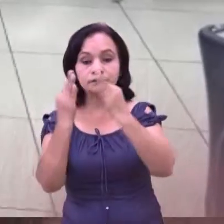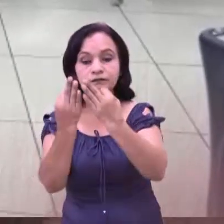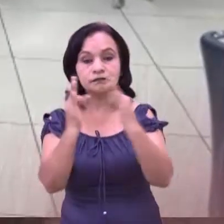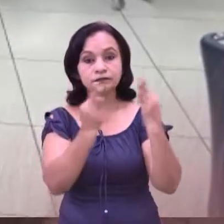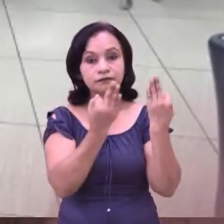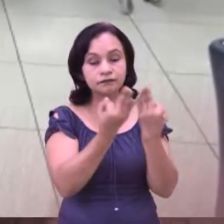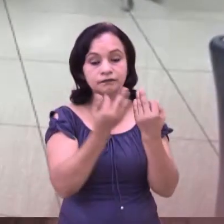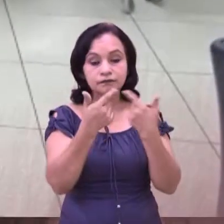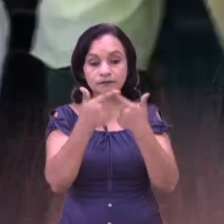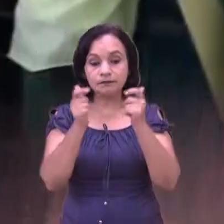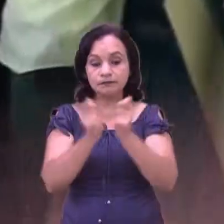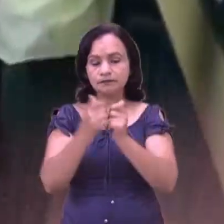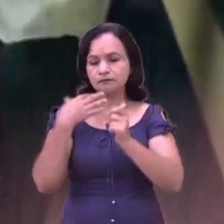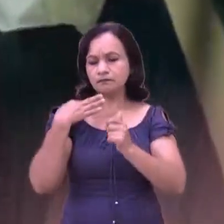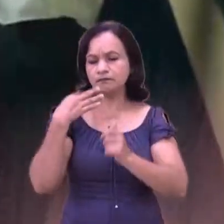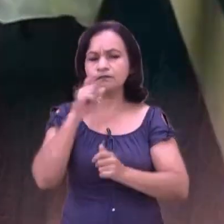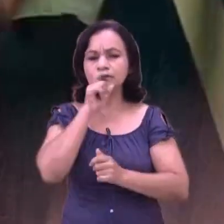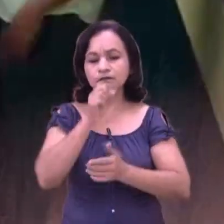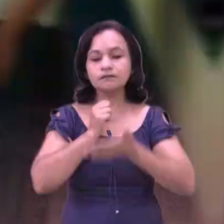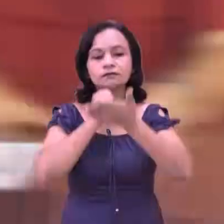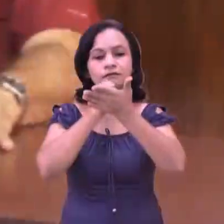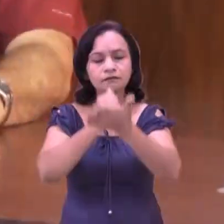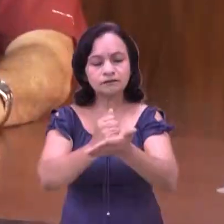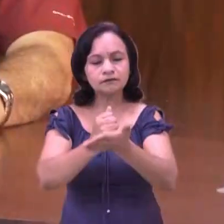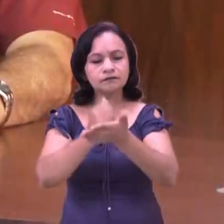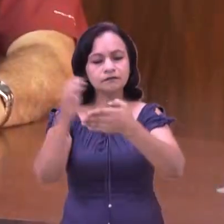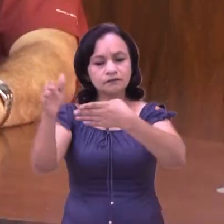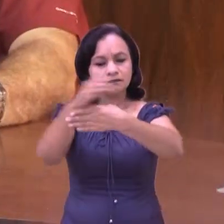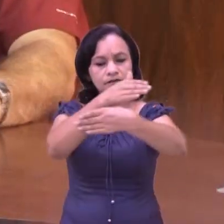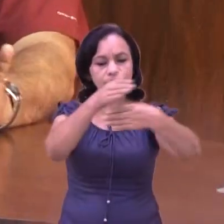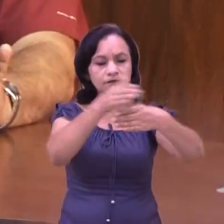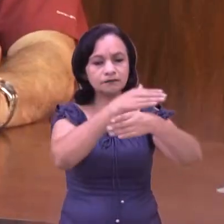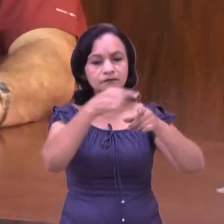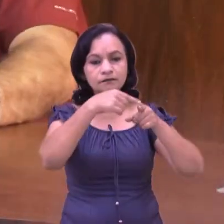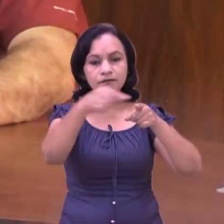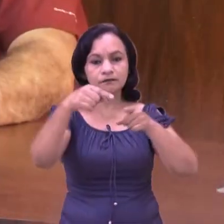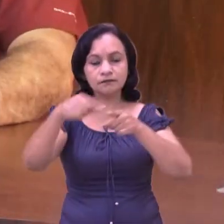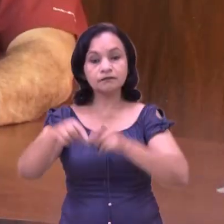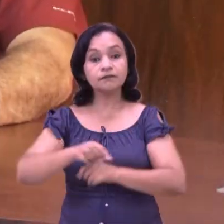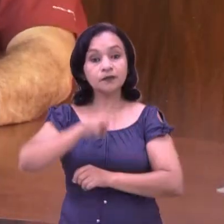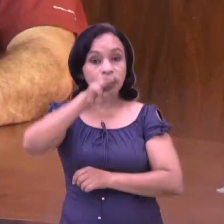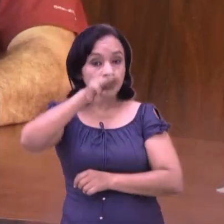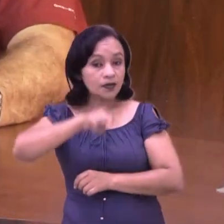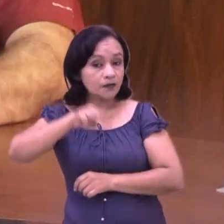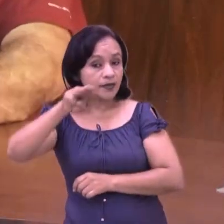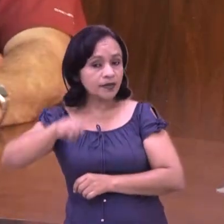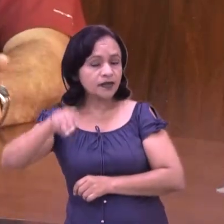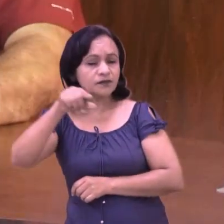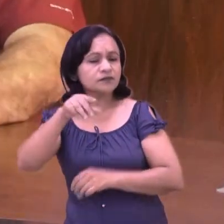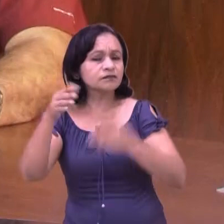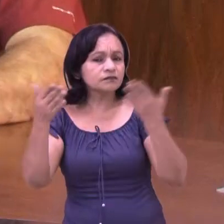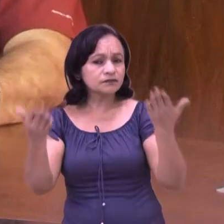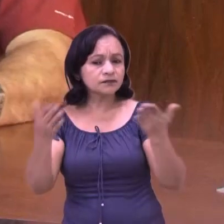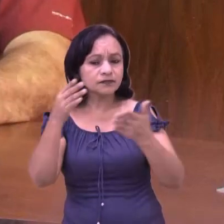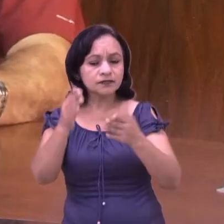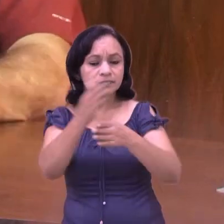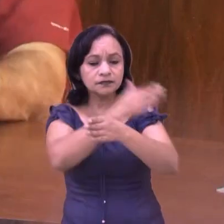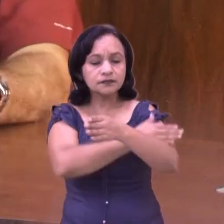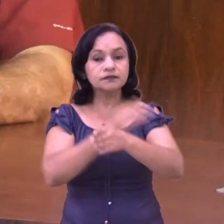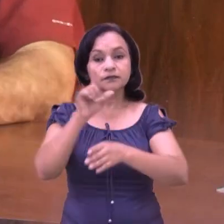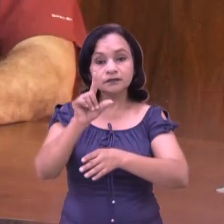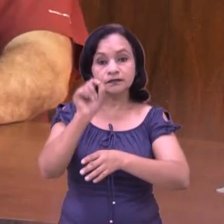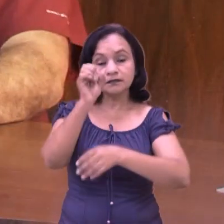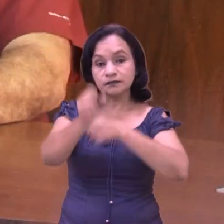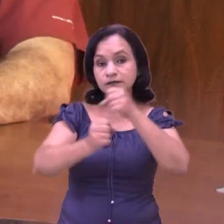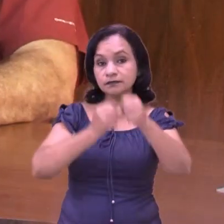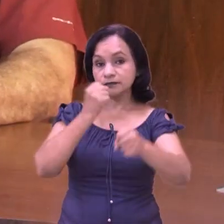brigadistas voluntarios en todo su territorio. Matagalpa, hace 10 años, por